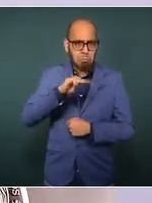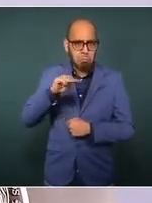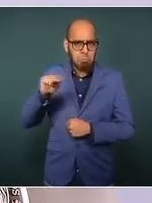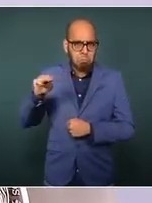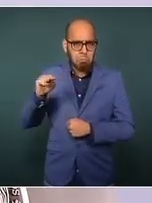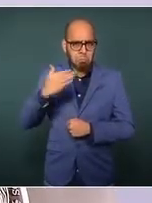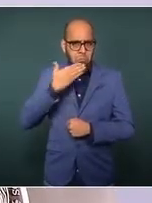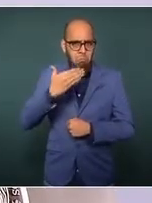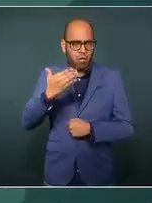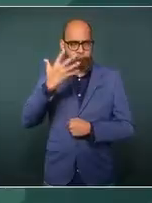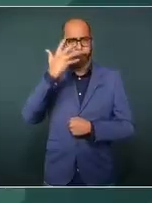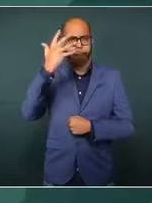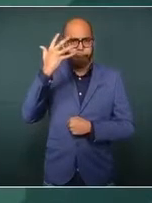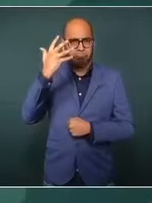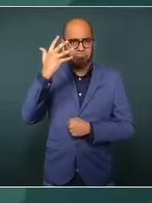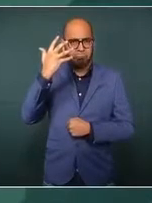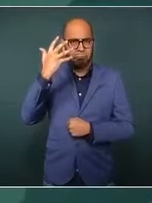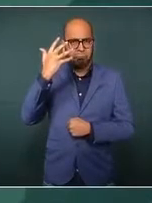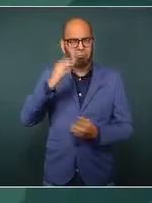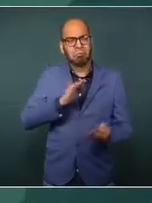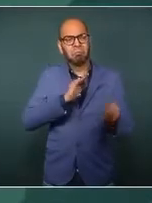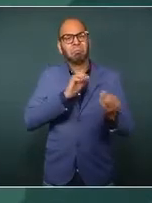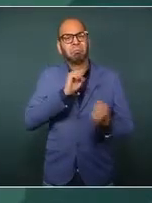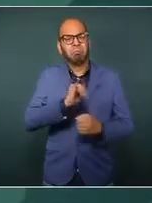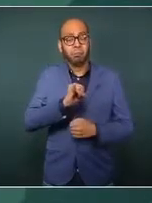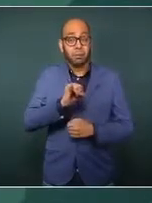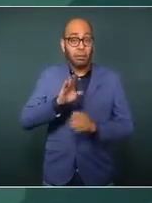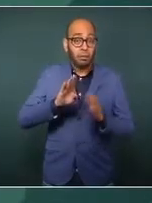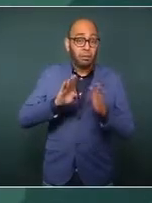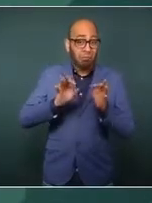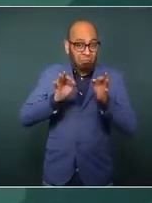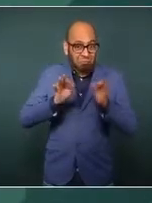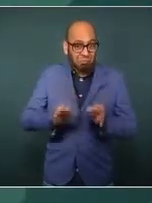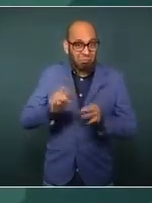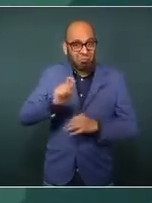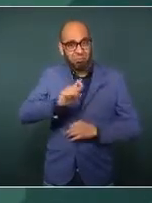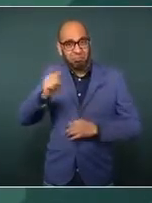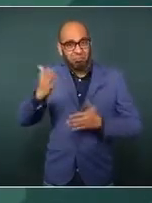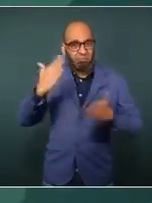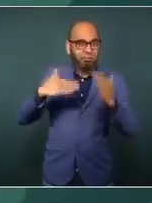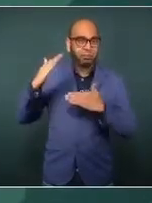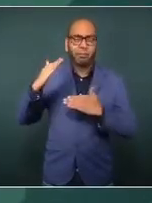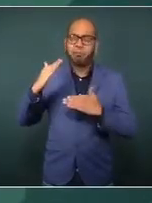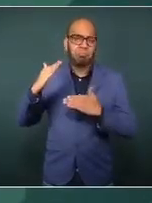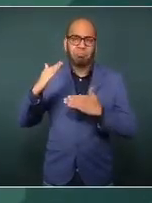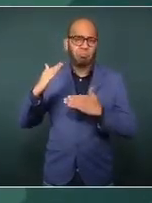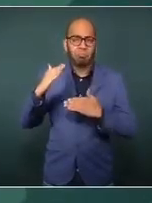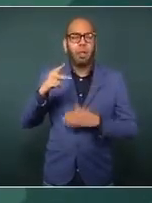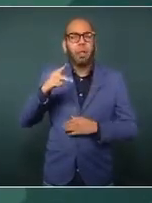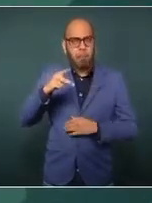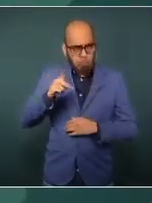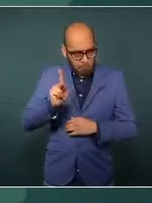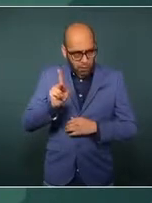no podemos decir que con éxito, pero que las cosas se han podido